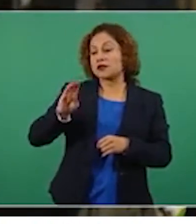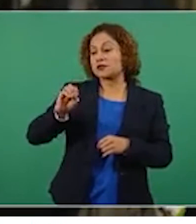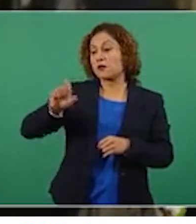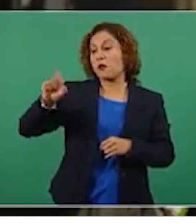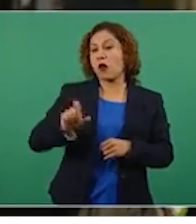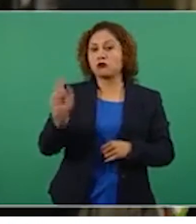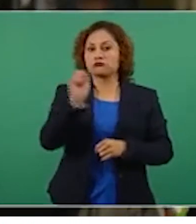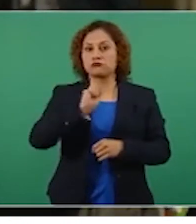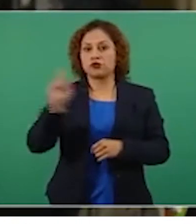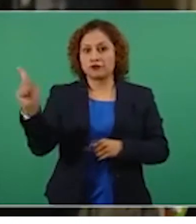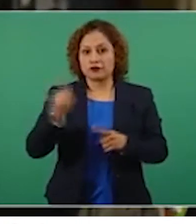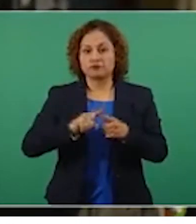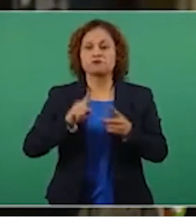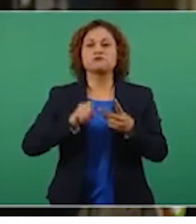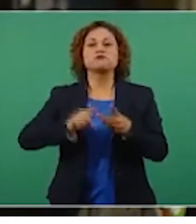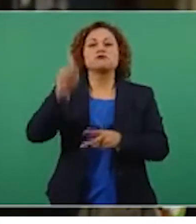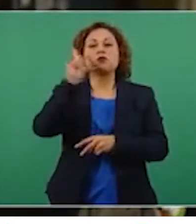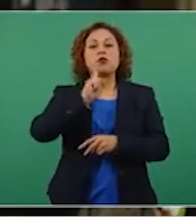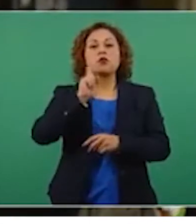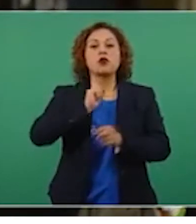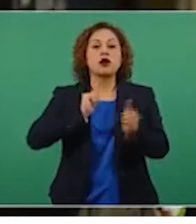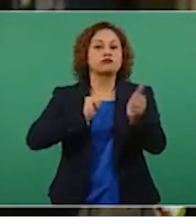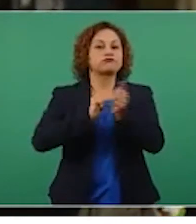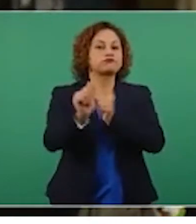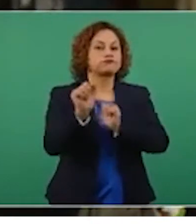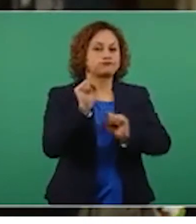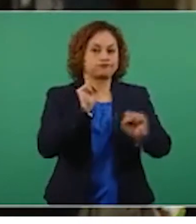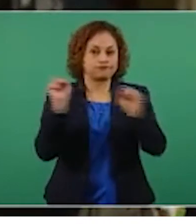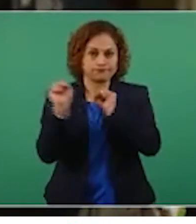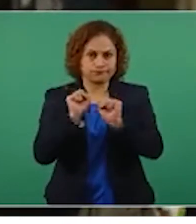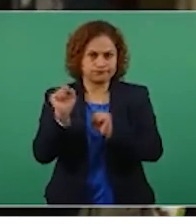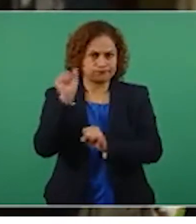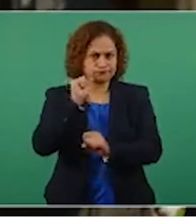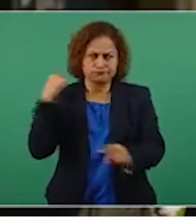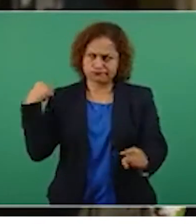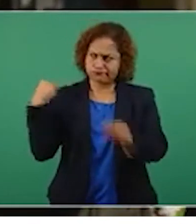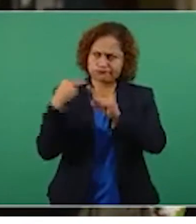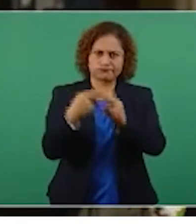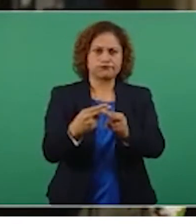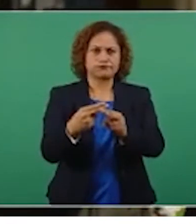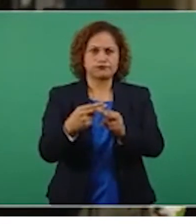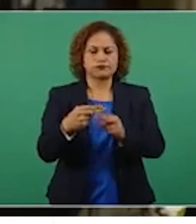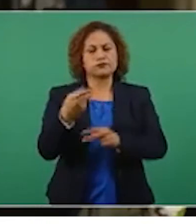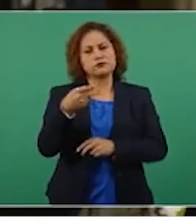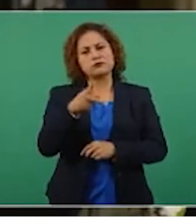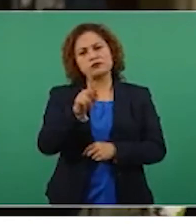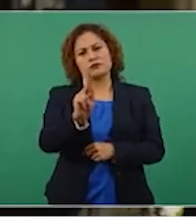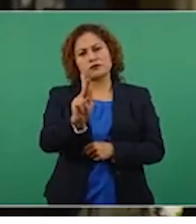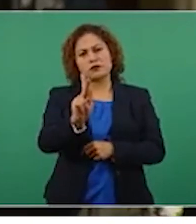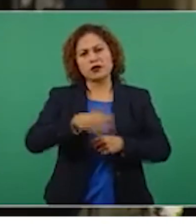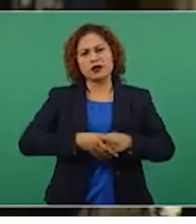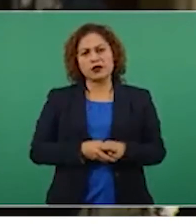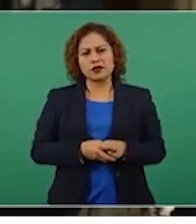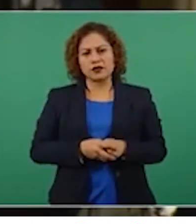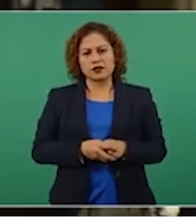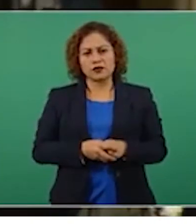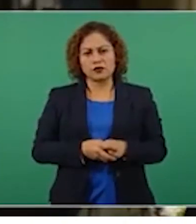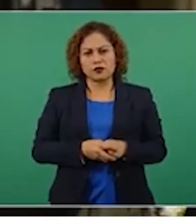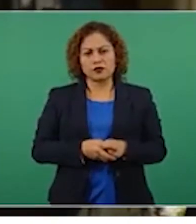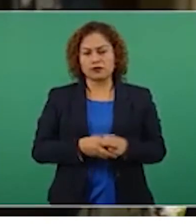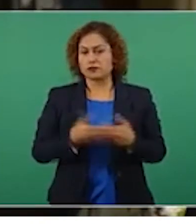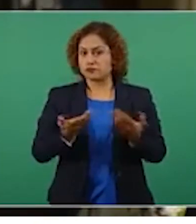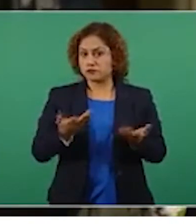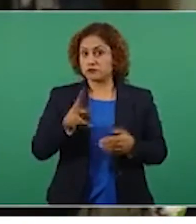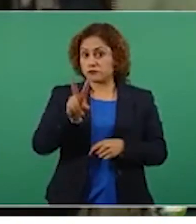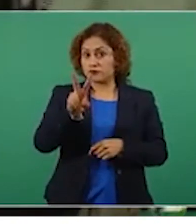mujeres que practican el atletismo desde siempre, pero no es tan común que las